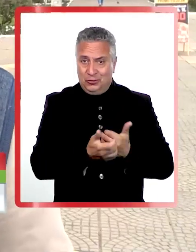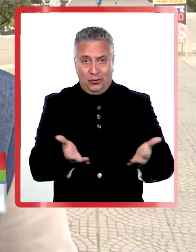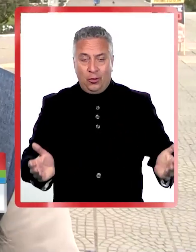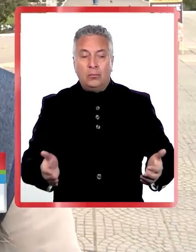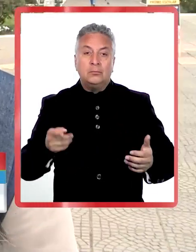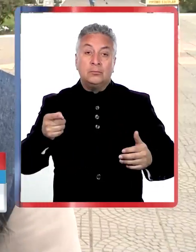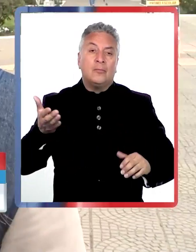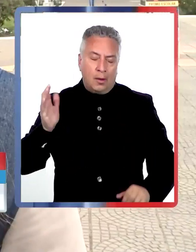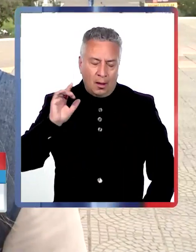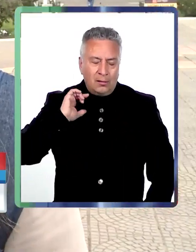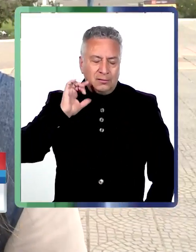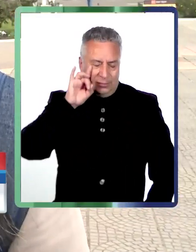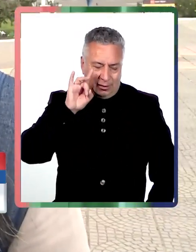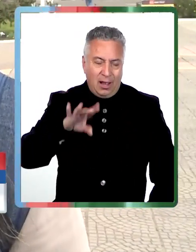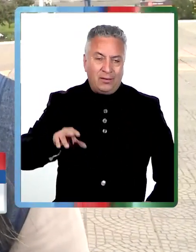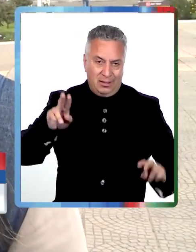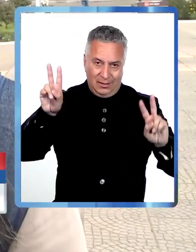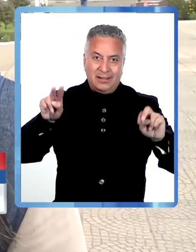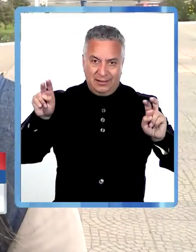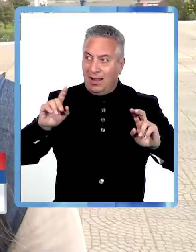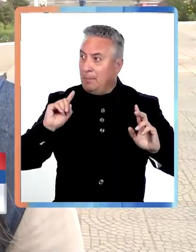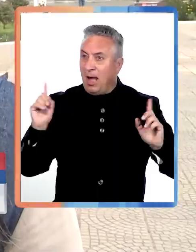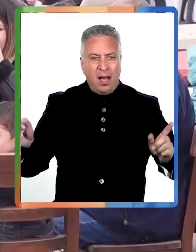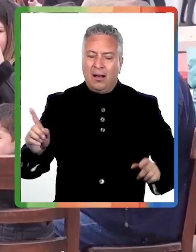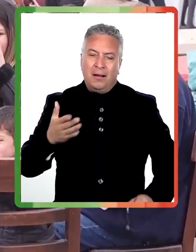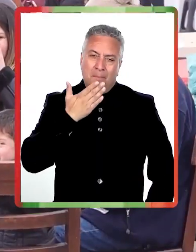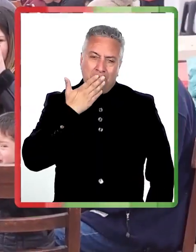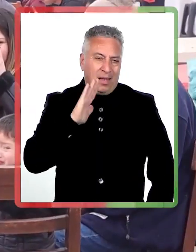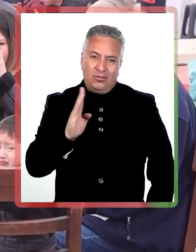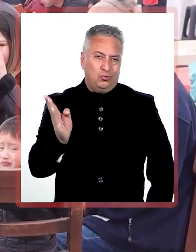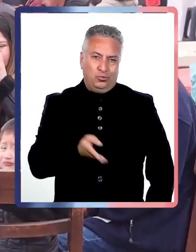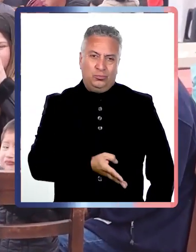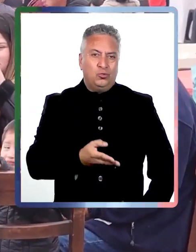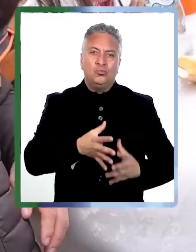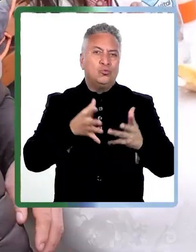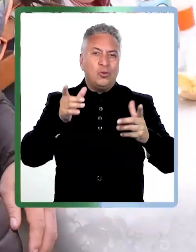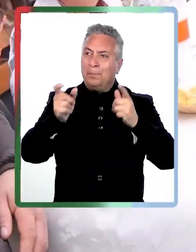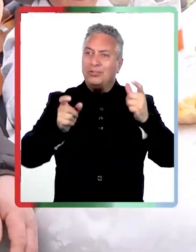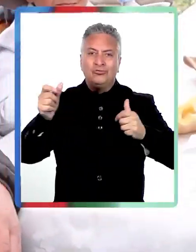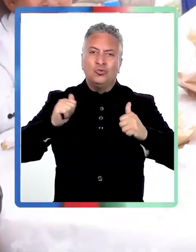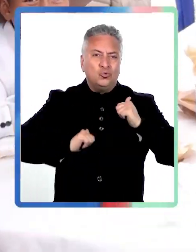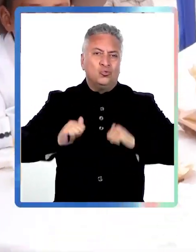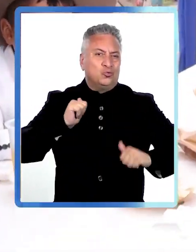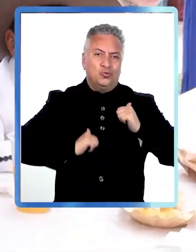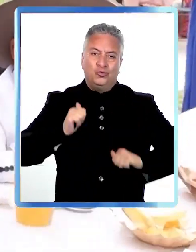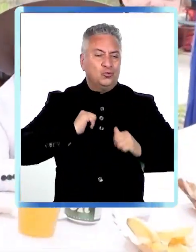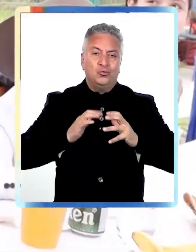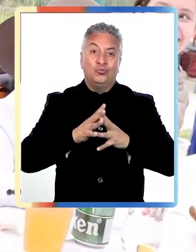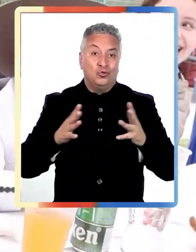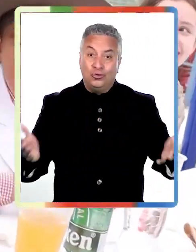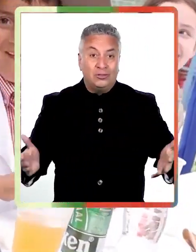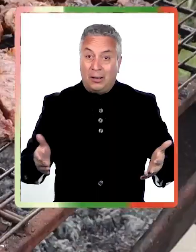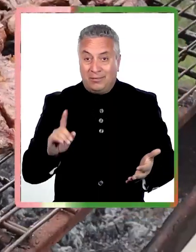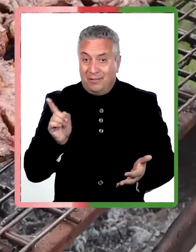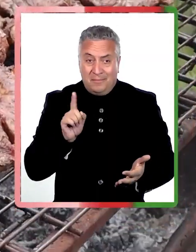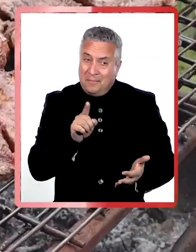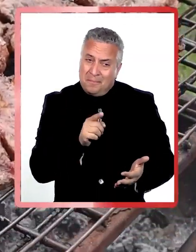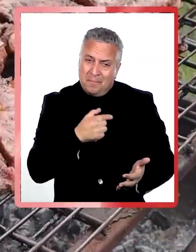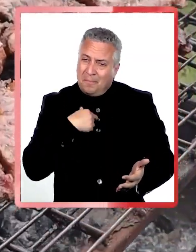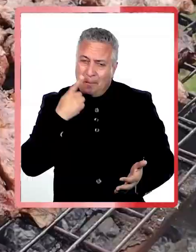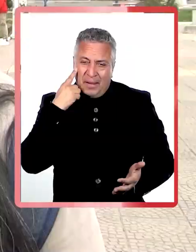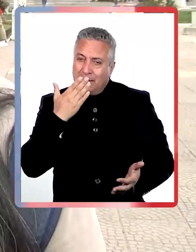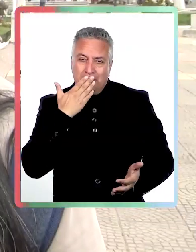tema que ha pasado, yo creo que no deberían hacerla. Así de simple. Hay mucha gente que está sufriendo mucho y no, no deberían,